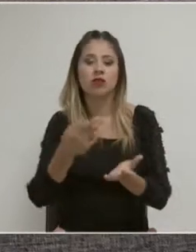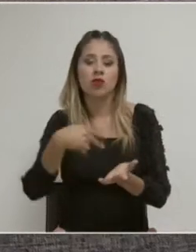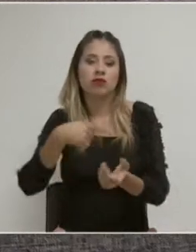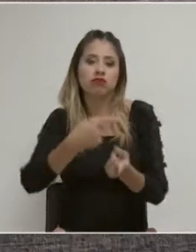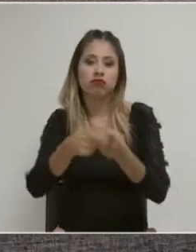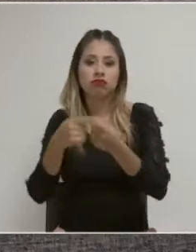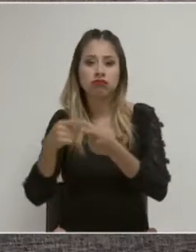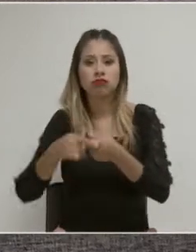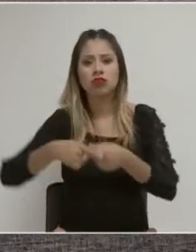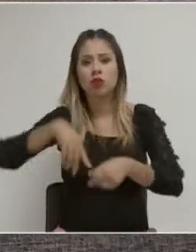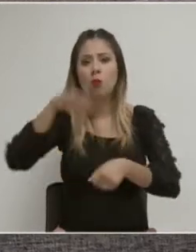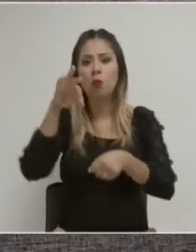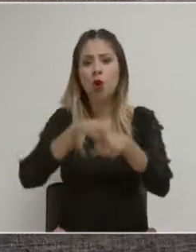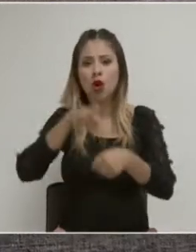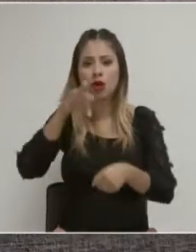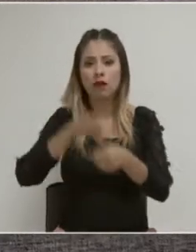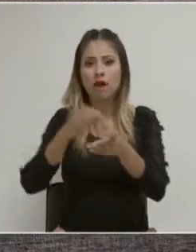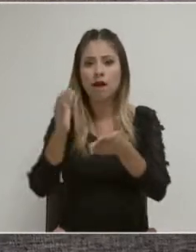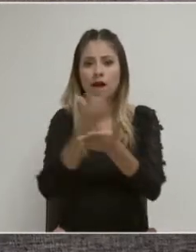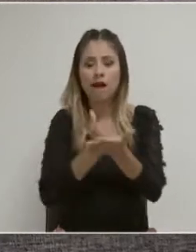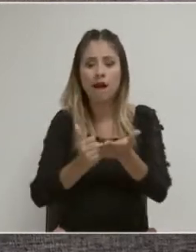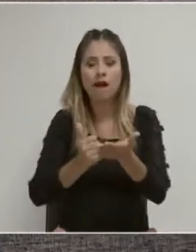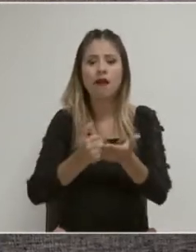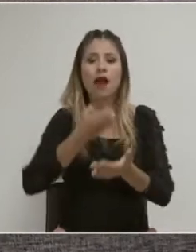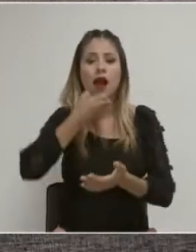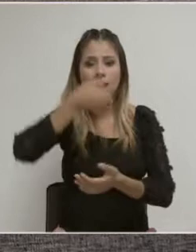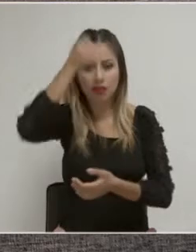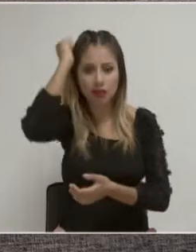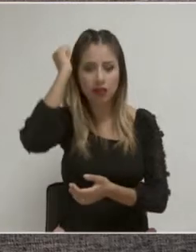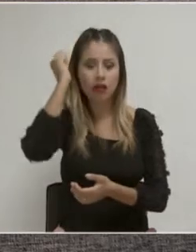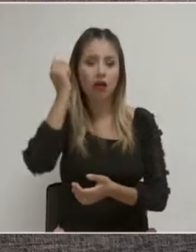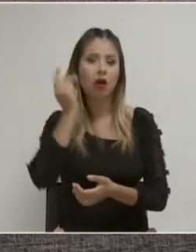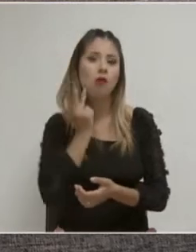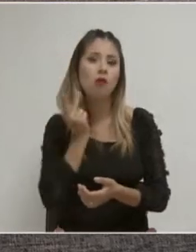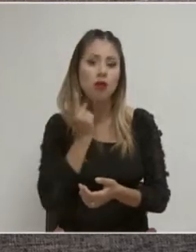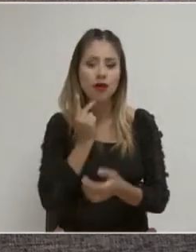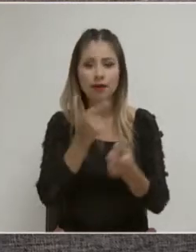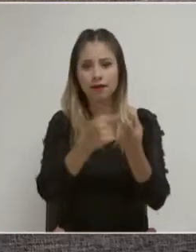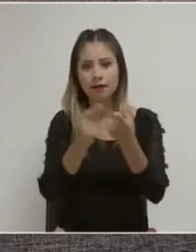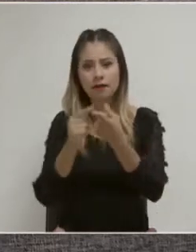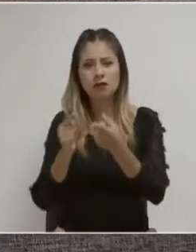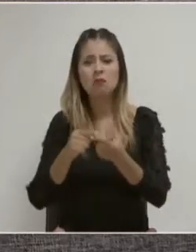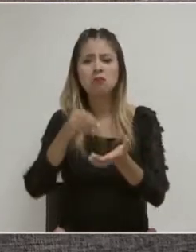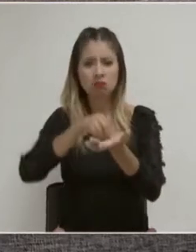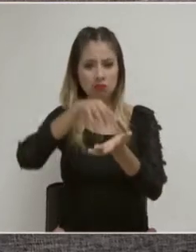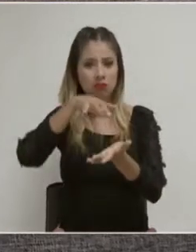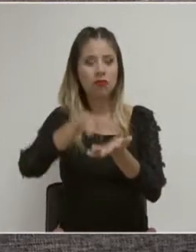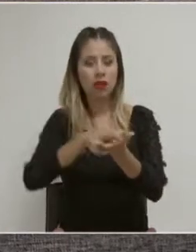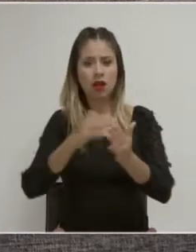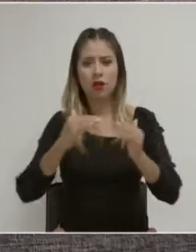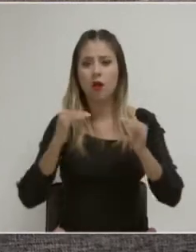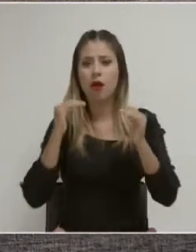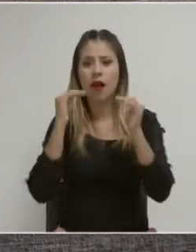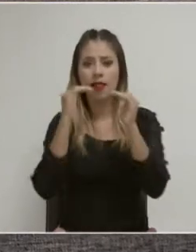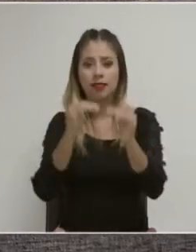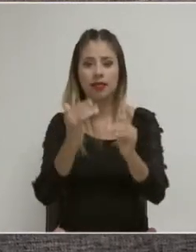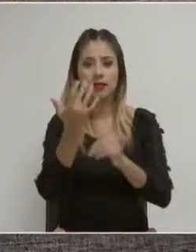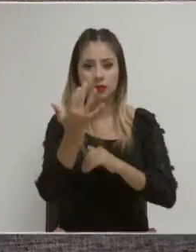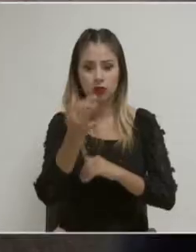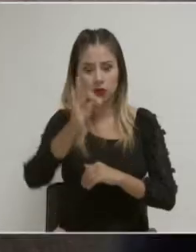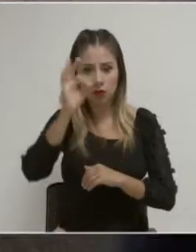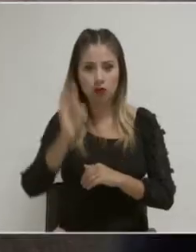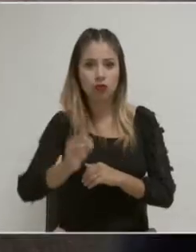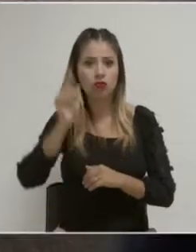a todos los cargos de elección popular sean registradas por los partidos en igualdad, 50-50.